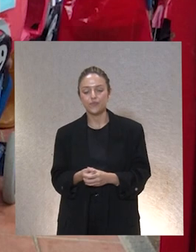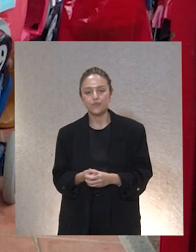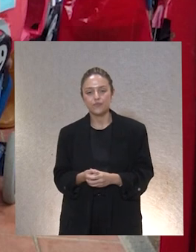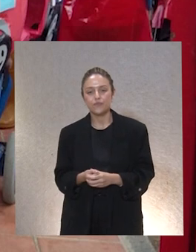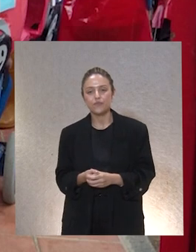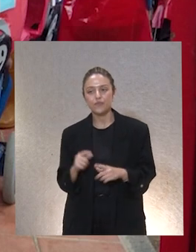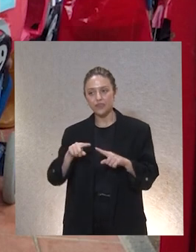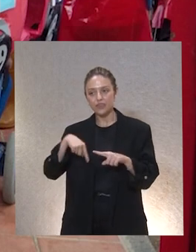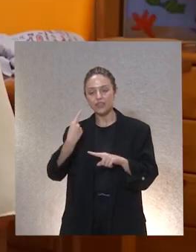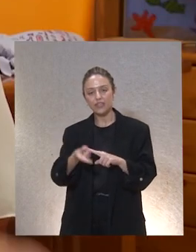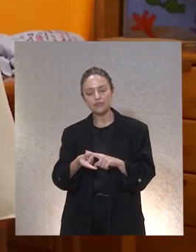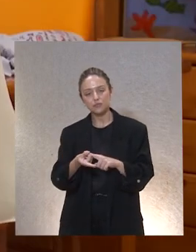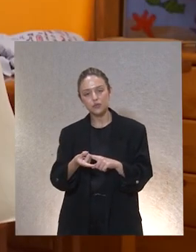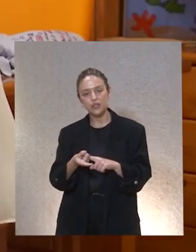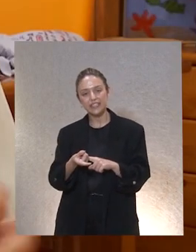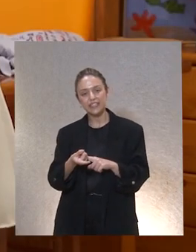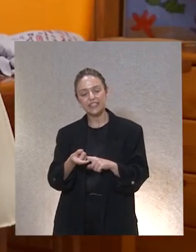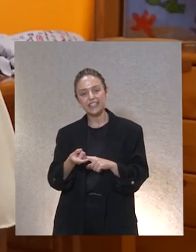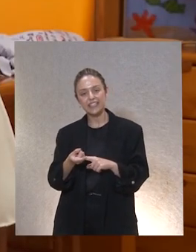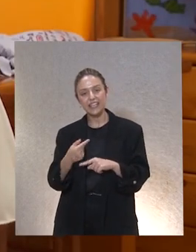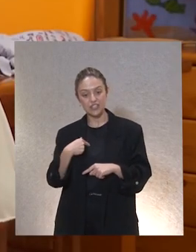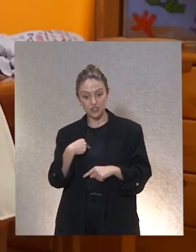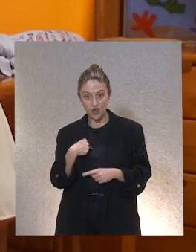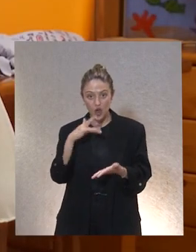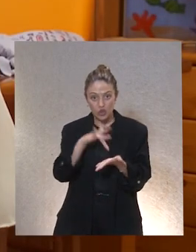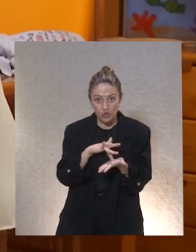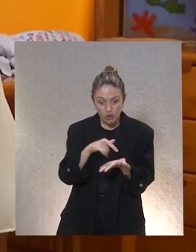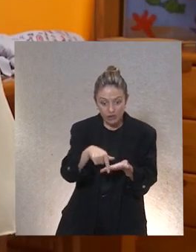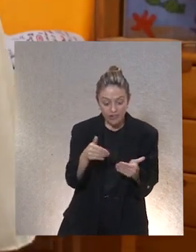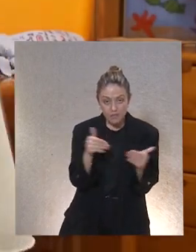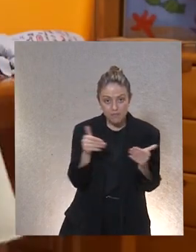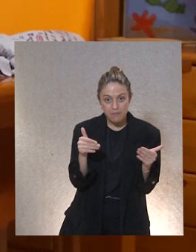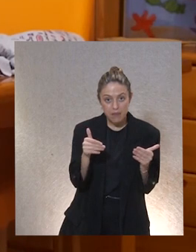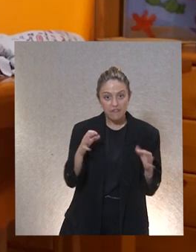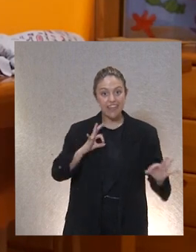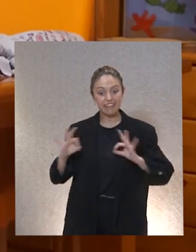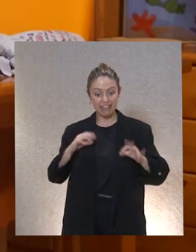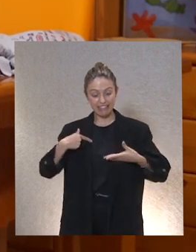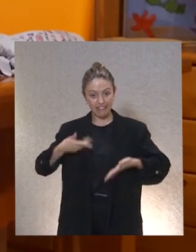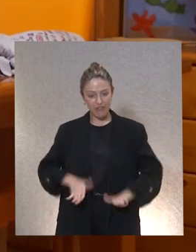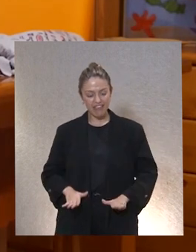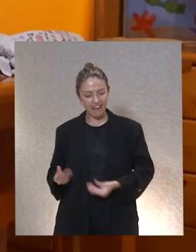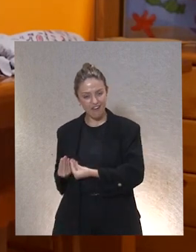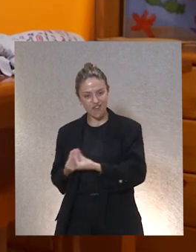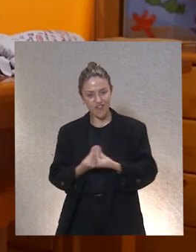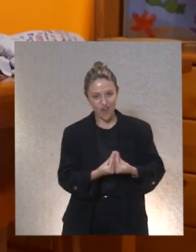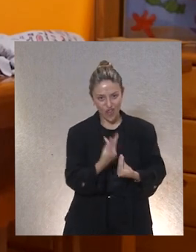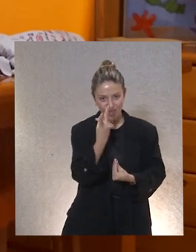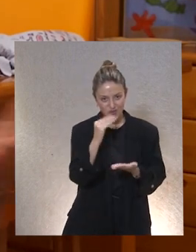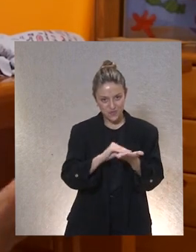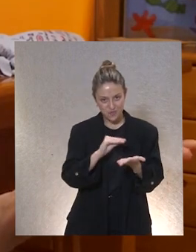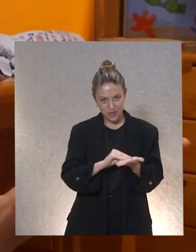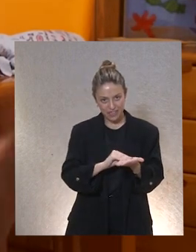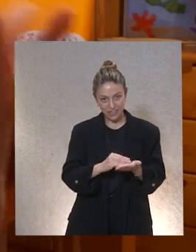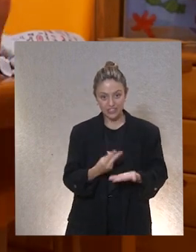que yo desde que estoy aquí he ido dos veces al teatro con mi hija dos veces claro si